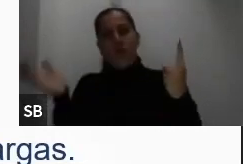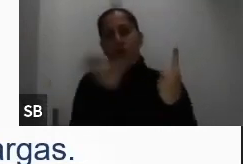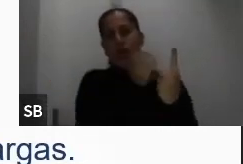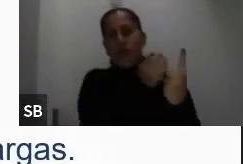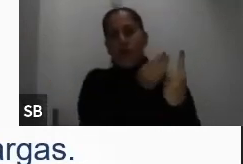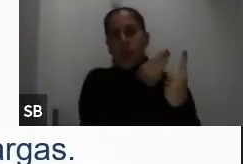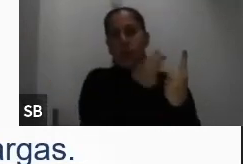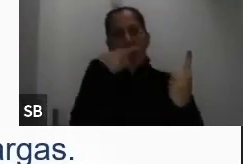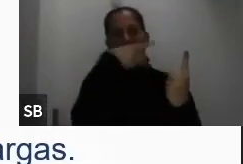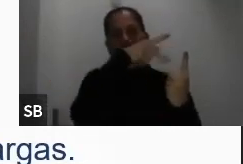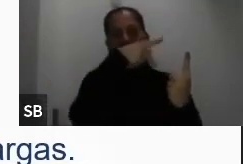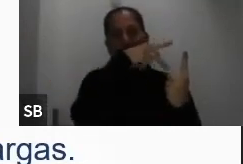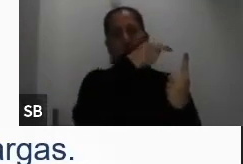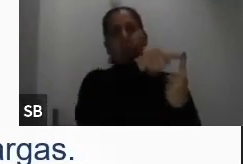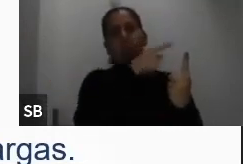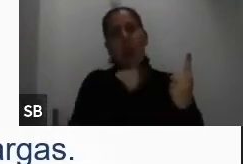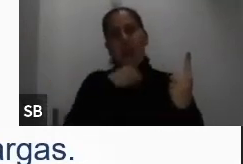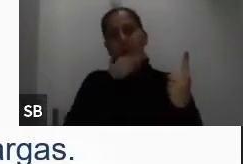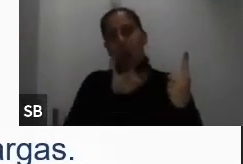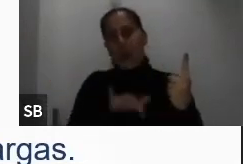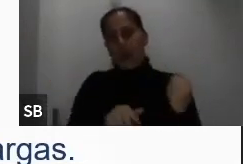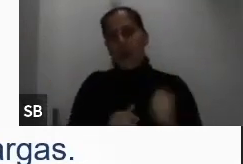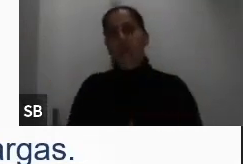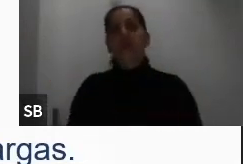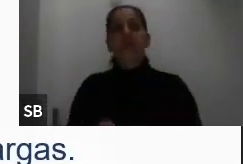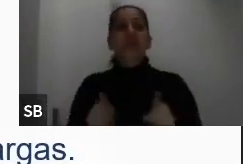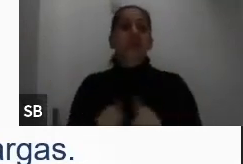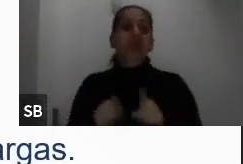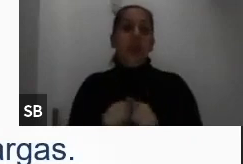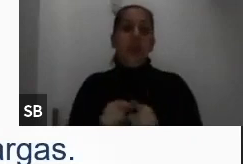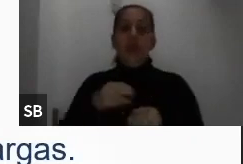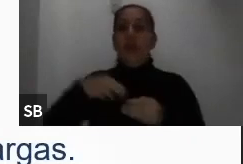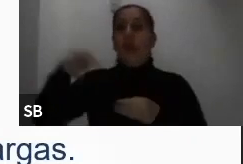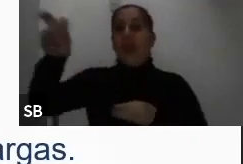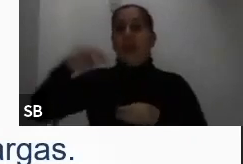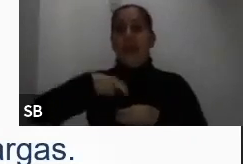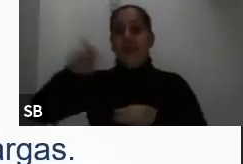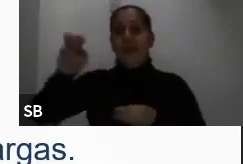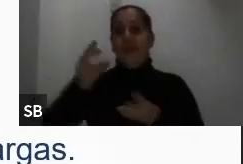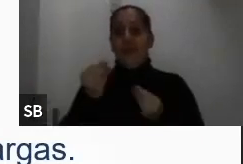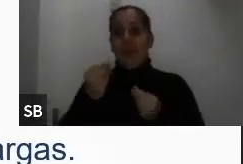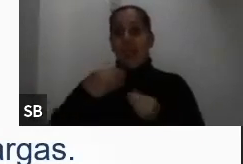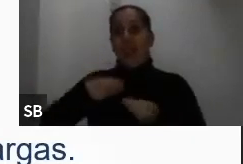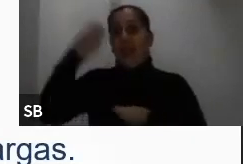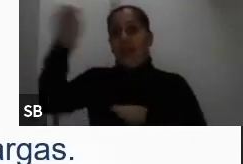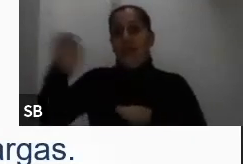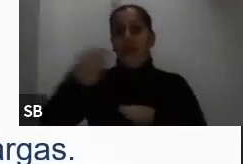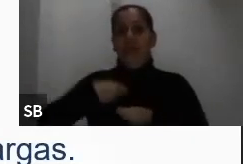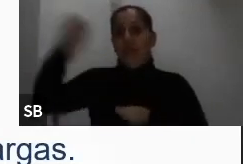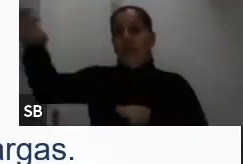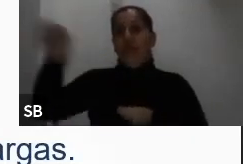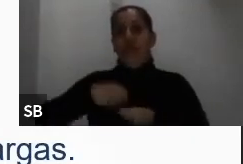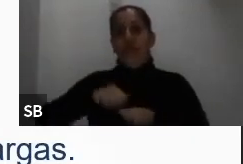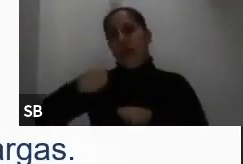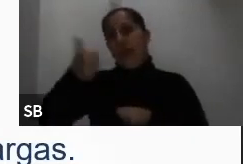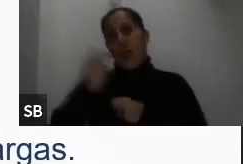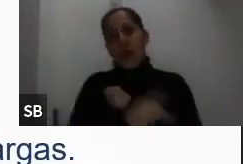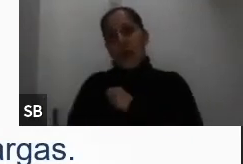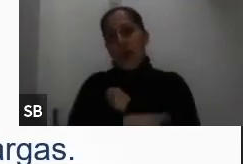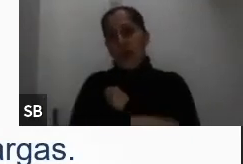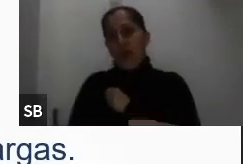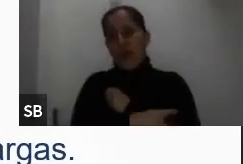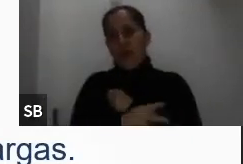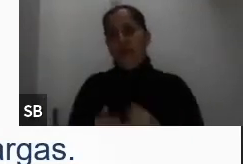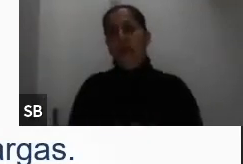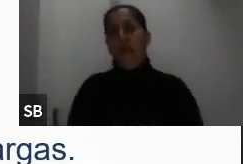Importante el envío de remesas. Las remesas son cuando hacemos un envío de dinero a otro país,